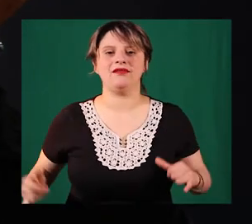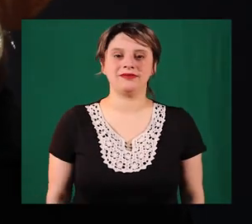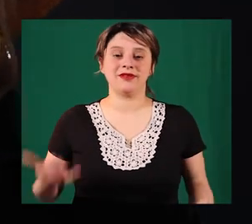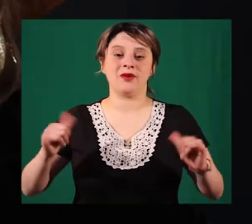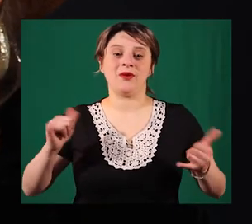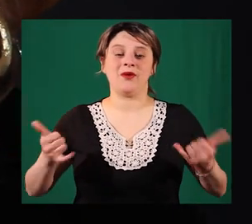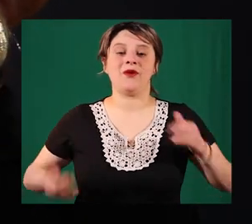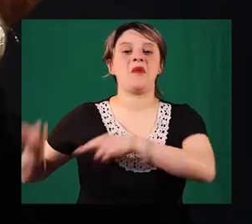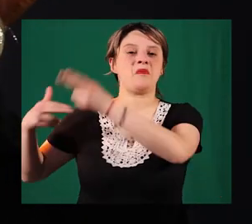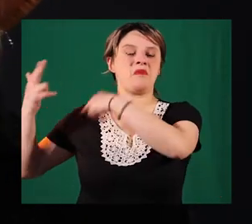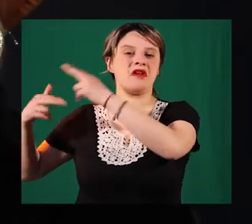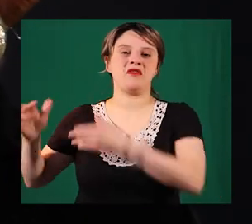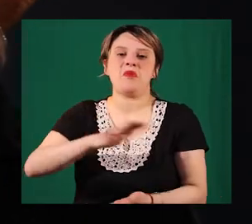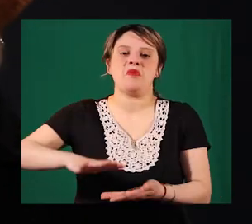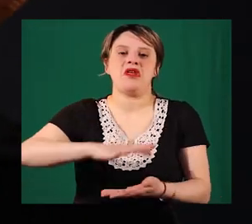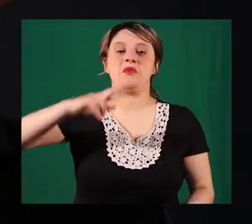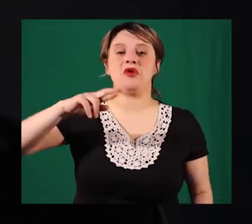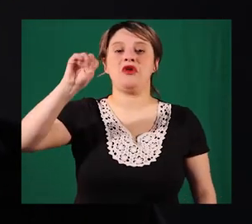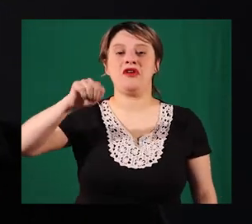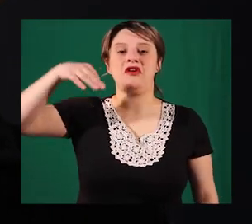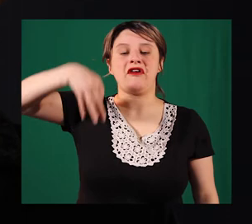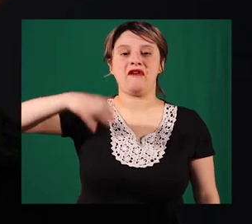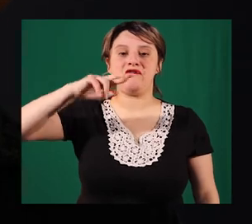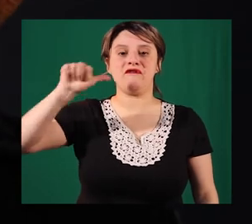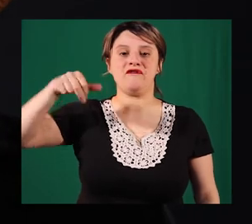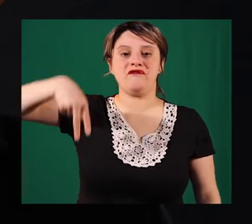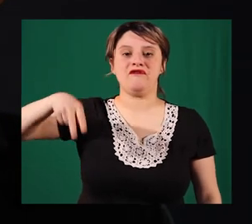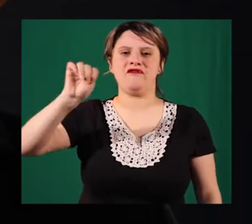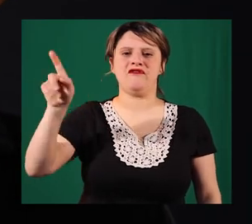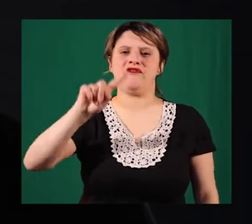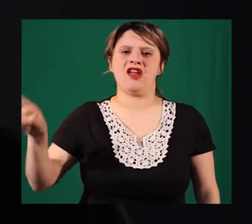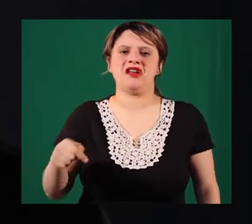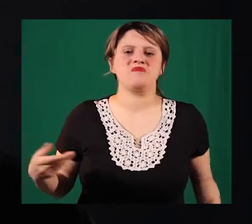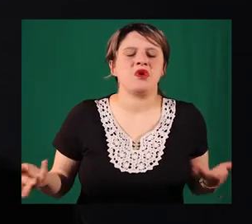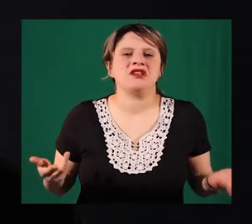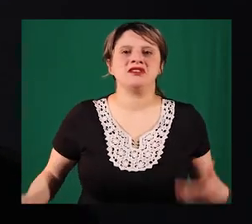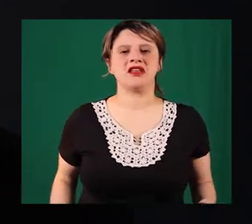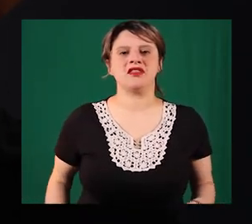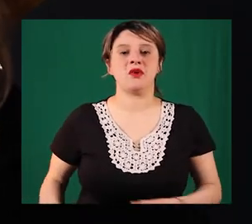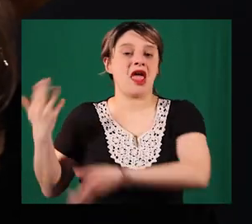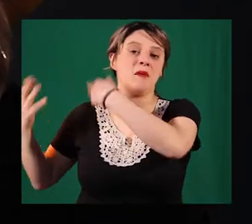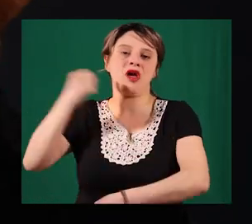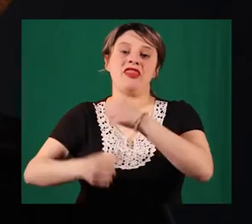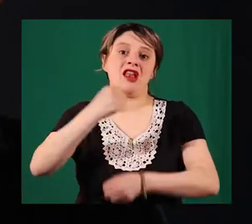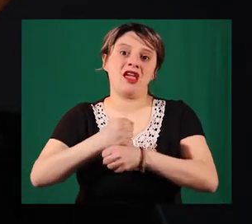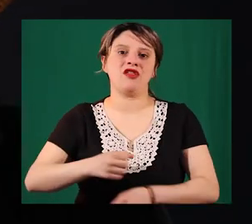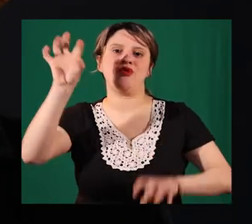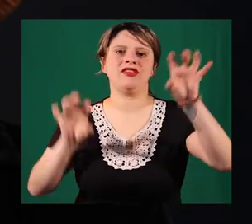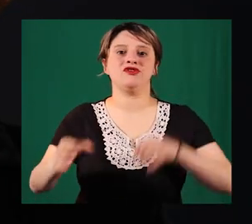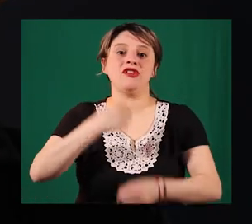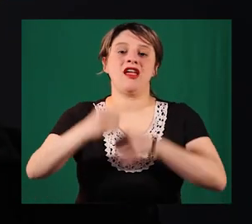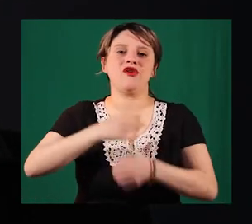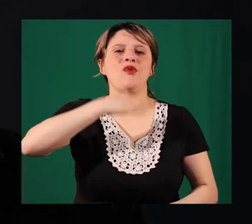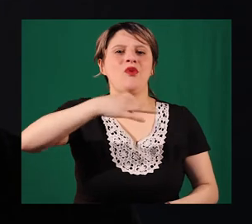previos a cada sesión, como por ejemplo, refranes, dichos, adivinanzas, que pueden ser de una época del año, de una estación del año o de la historia con